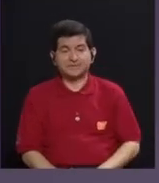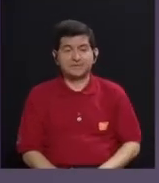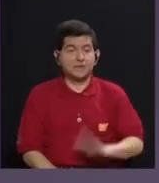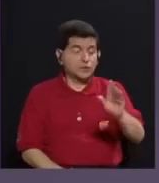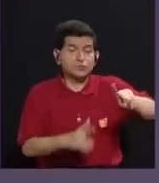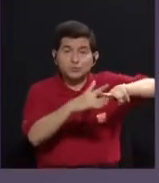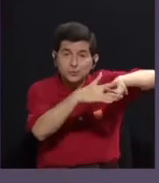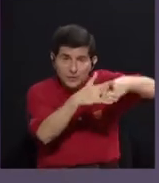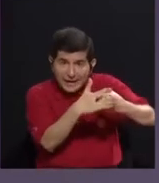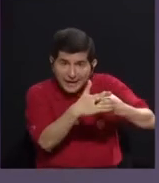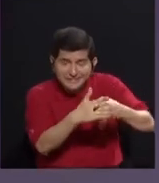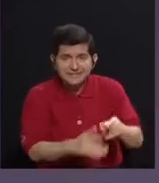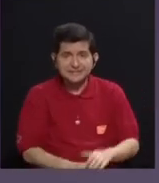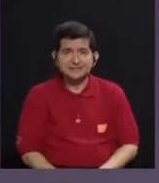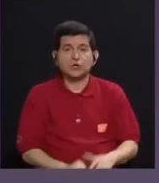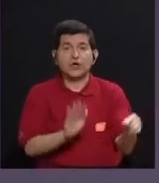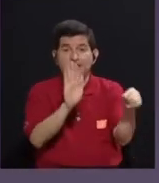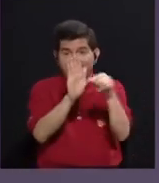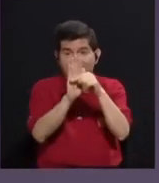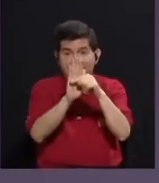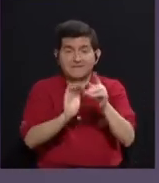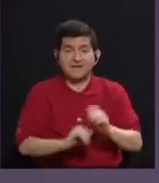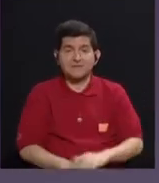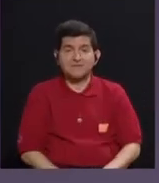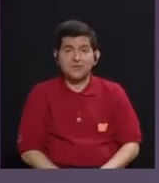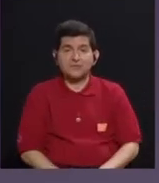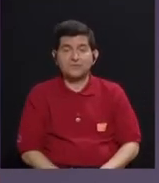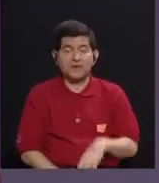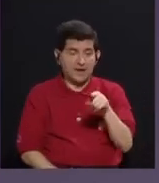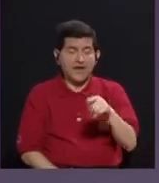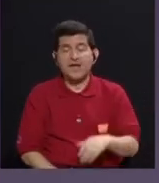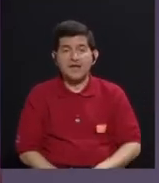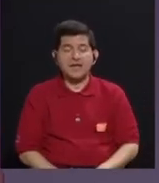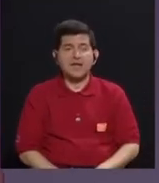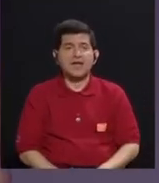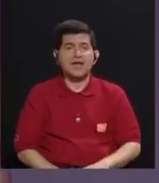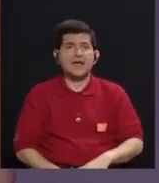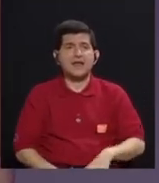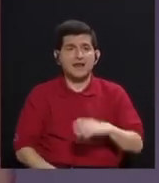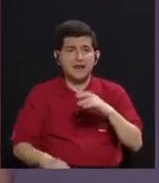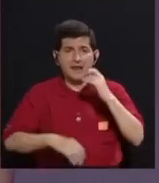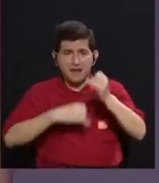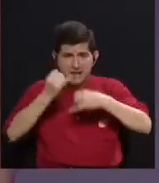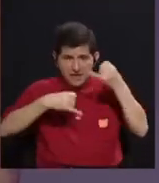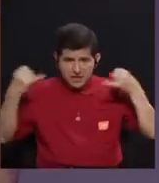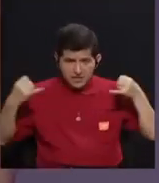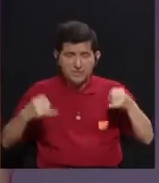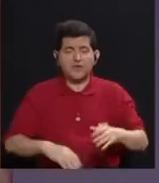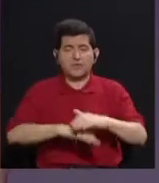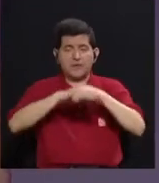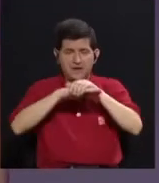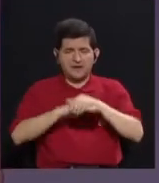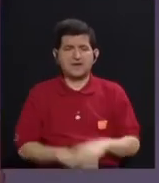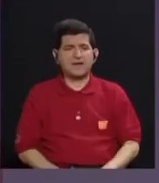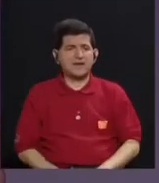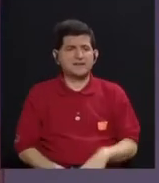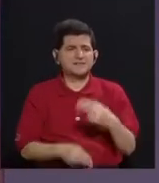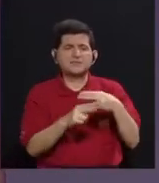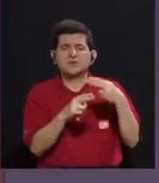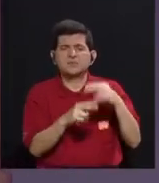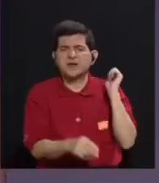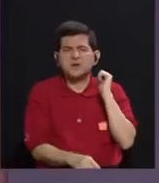origen es un origen negativo en el idioma anglosajón. Lo queer empieza a nombrar lo raro.